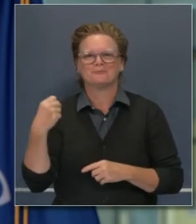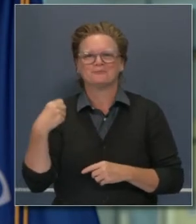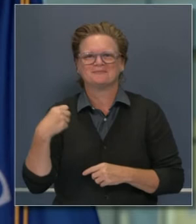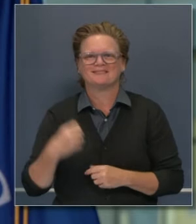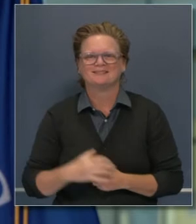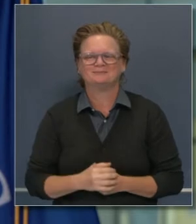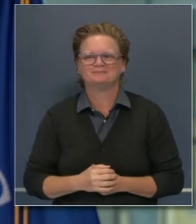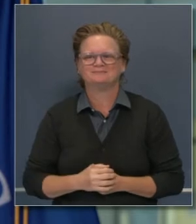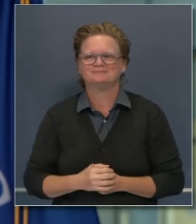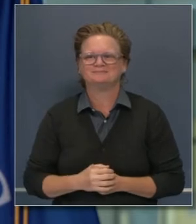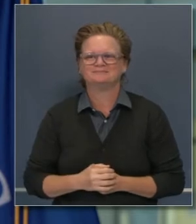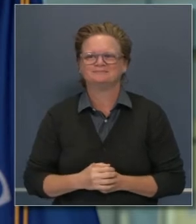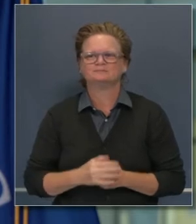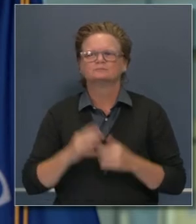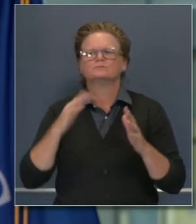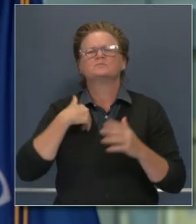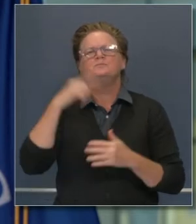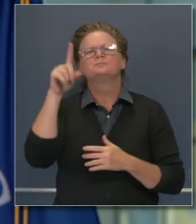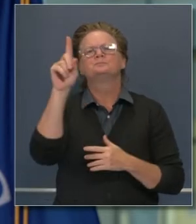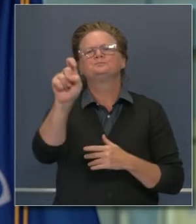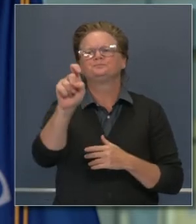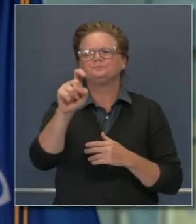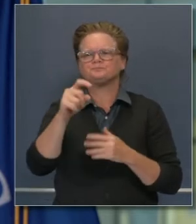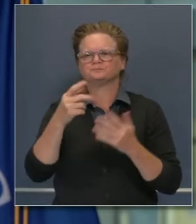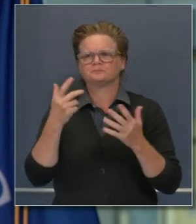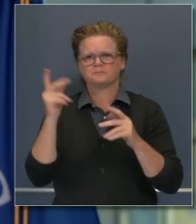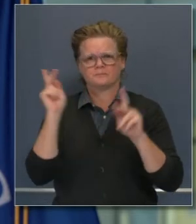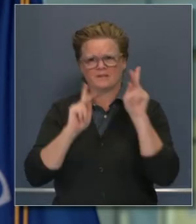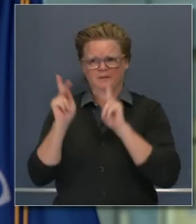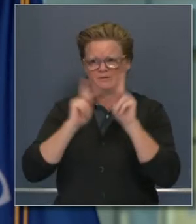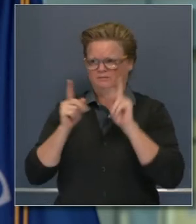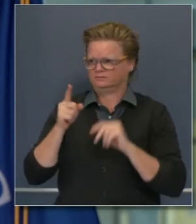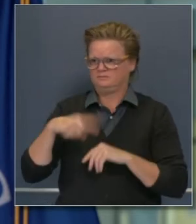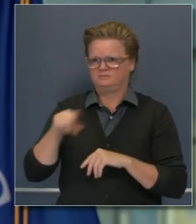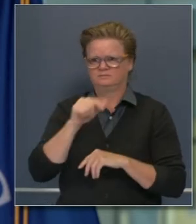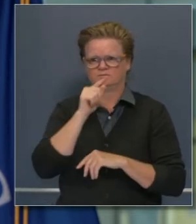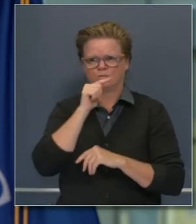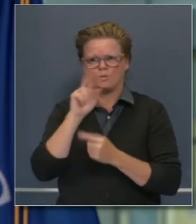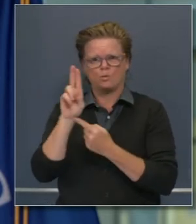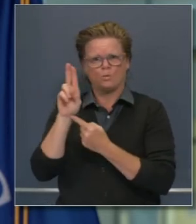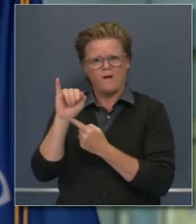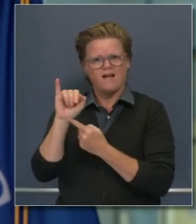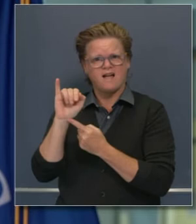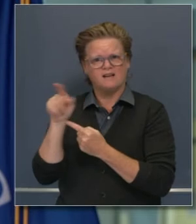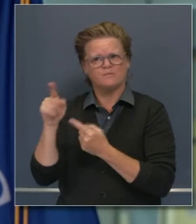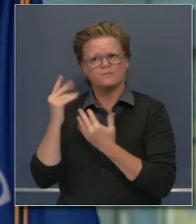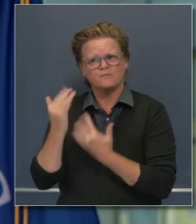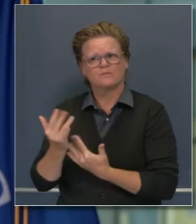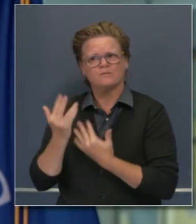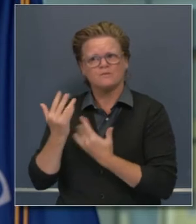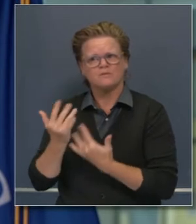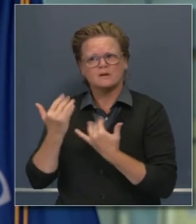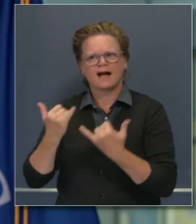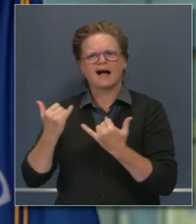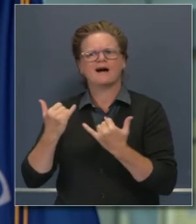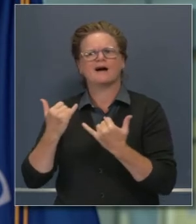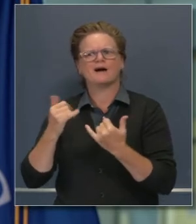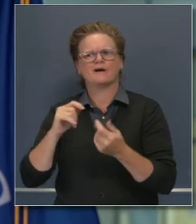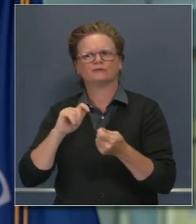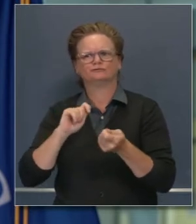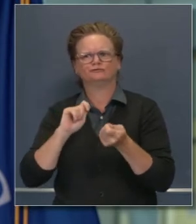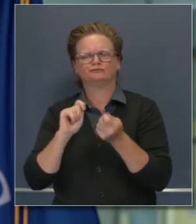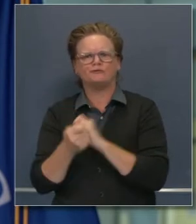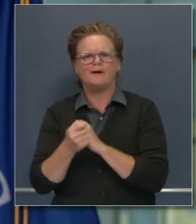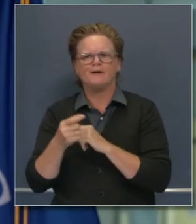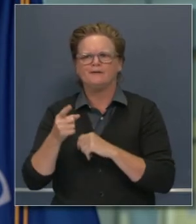Después de esto, nos gustaría saber cuánto tiempo, después de estas personas que están desempleadas